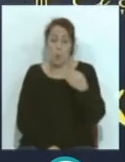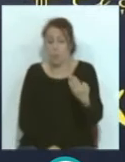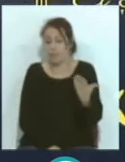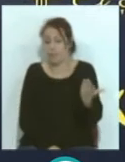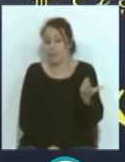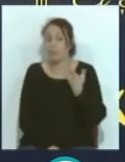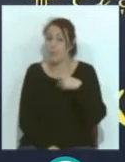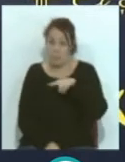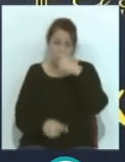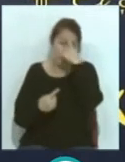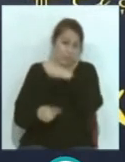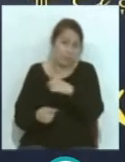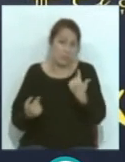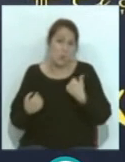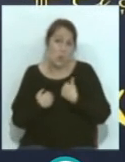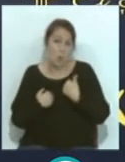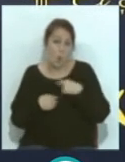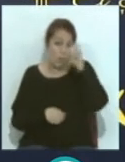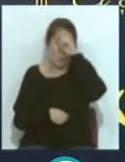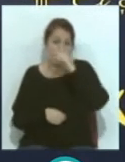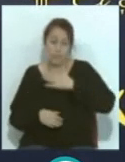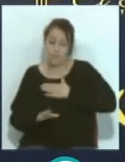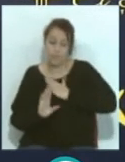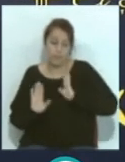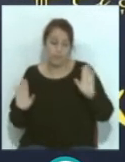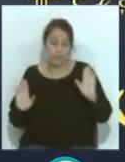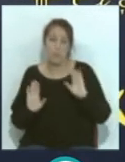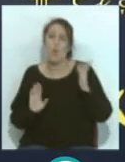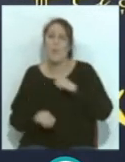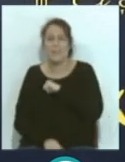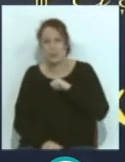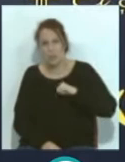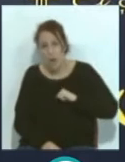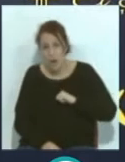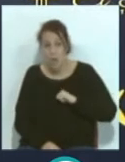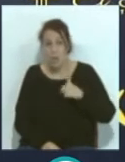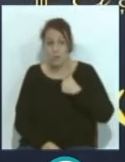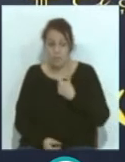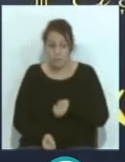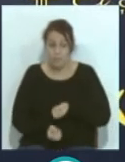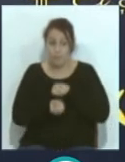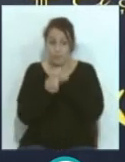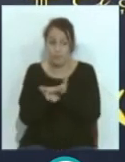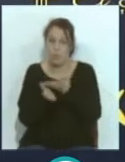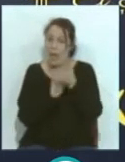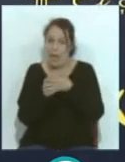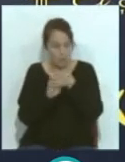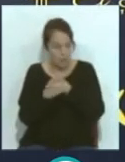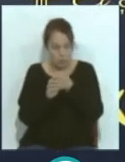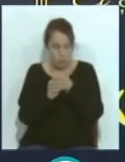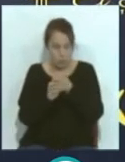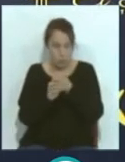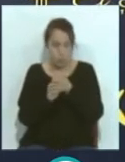pues también es cosa suya, no puedo opinar. Pero a nivel personal, lo que yo he podido transmitir, no estoy hablando de que